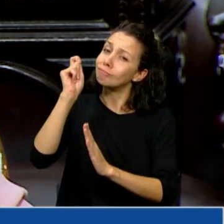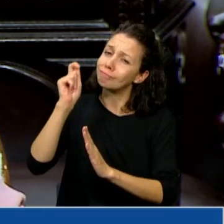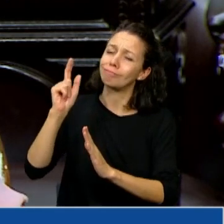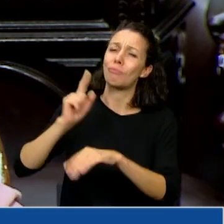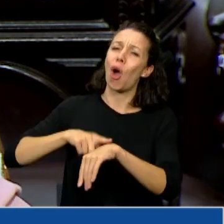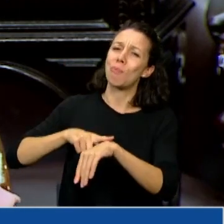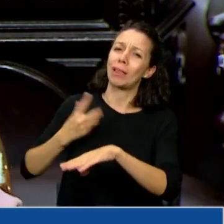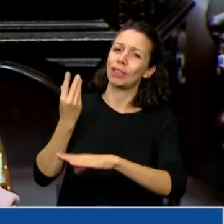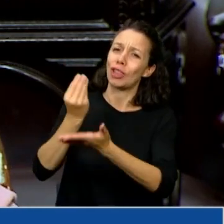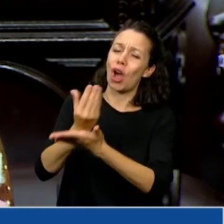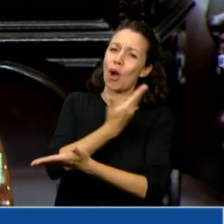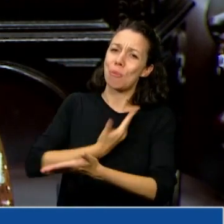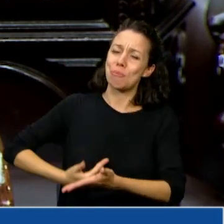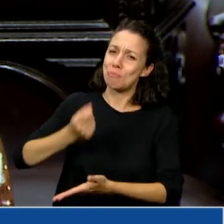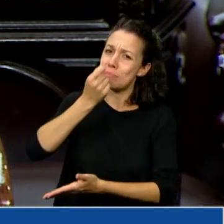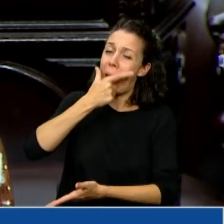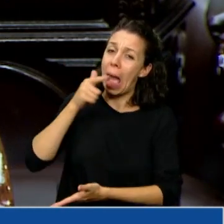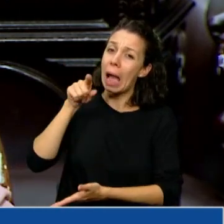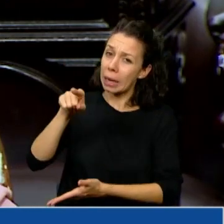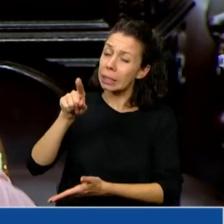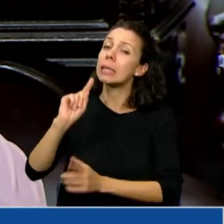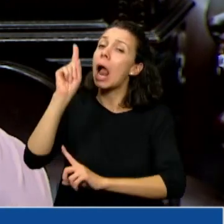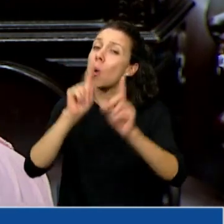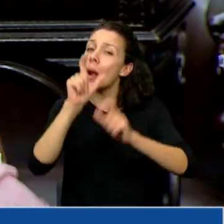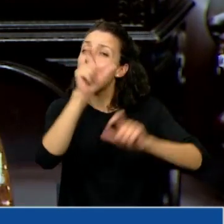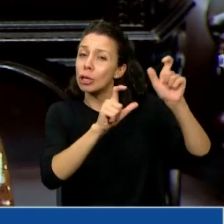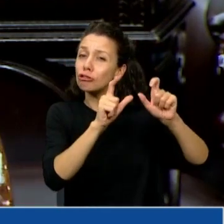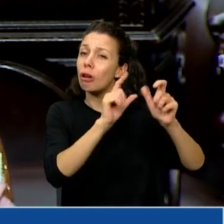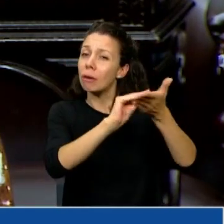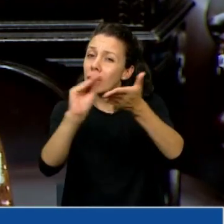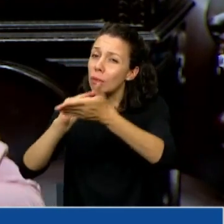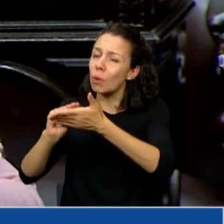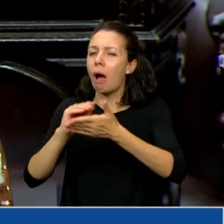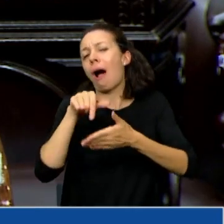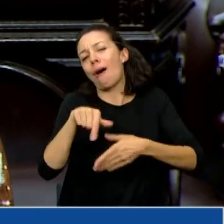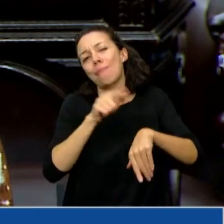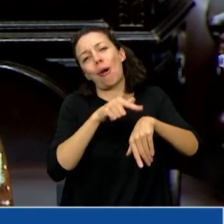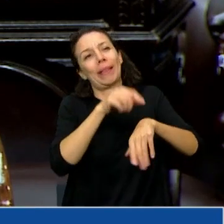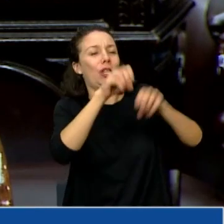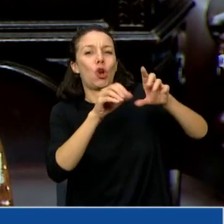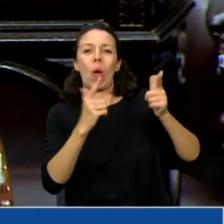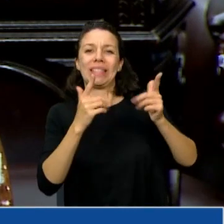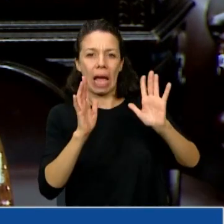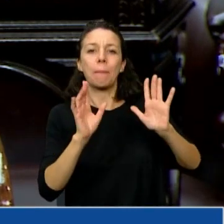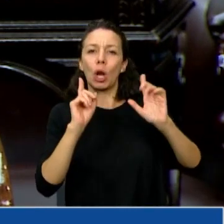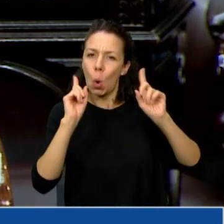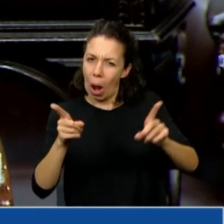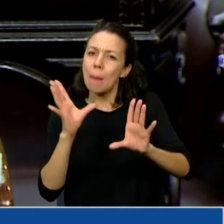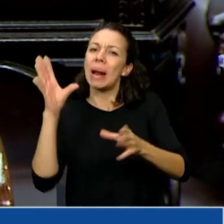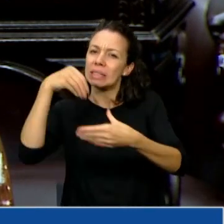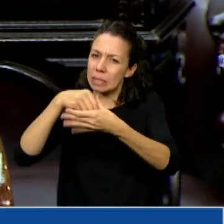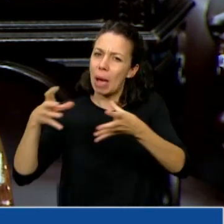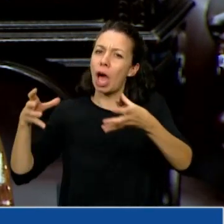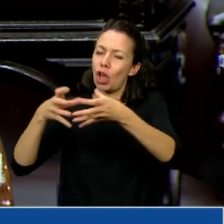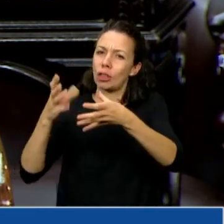cual fueron parte algunos de los legisladores que acá están, aunque no estén presentes, participan de este cuerpo.